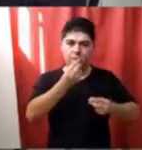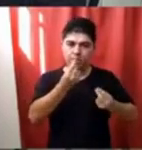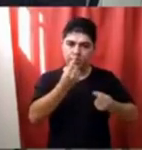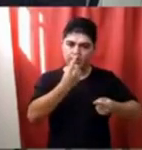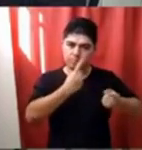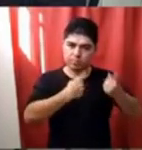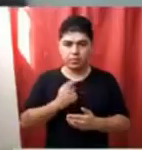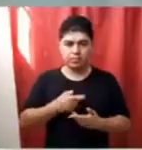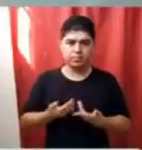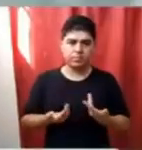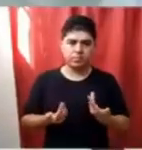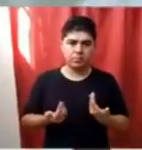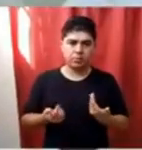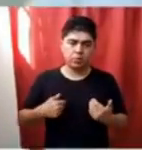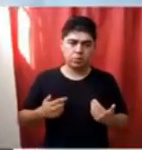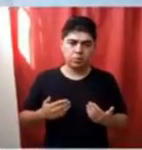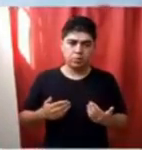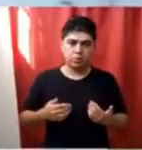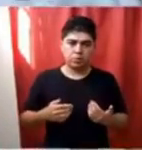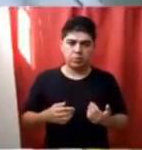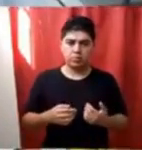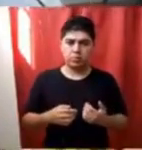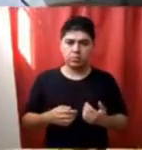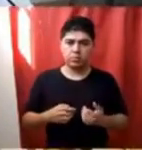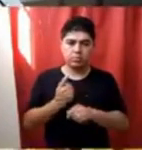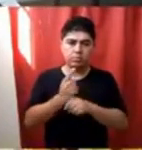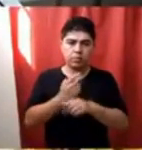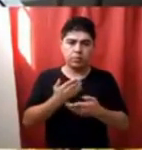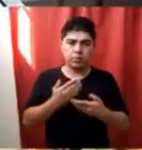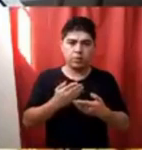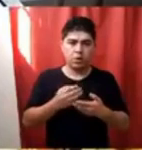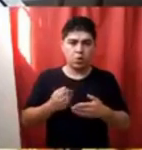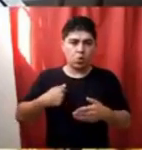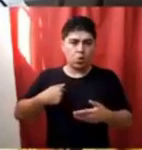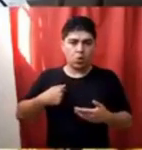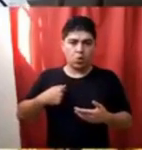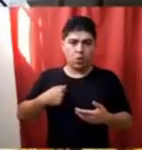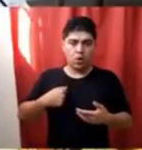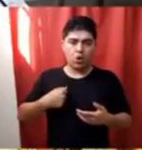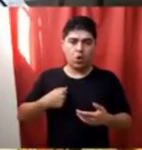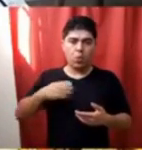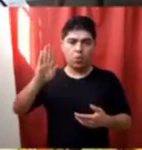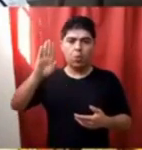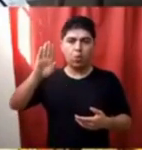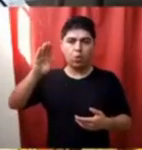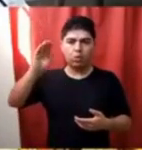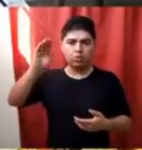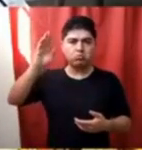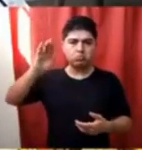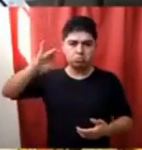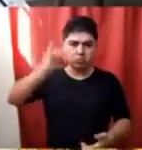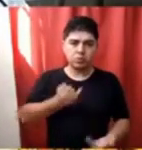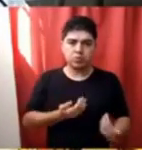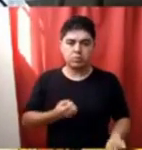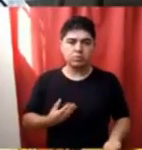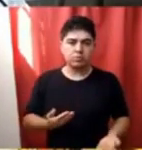Bueno, en primer lugar quiero adelantar el voto positivo de este bloque porque